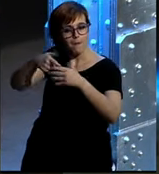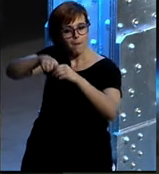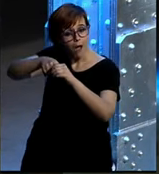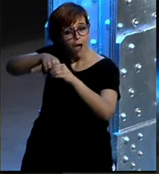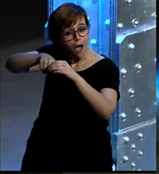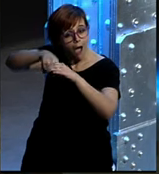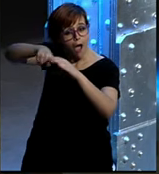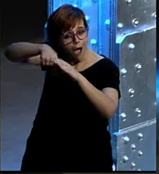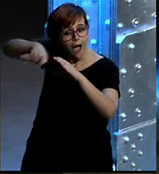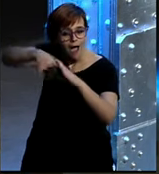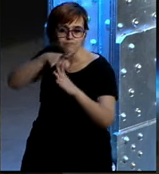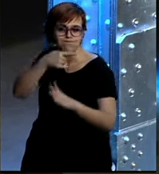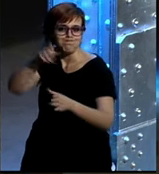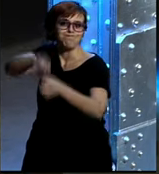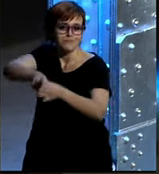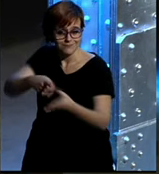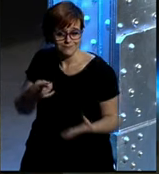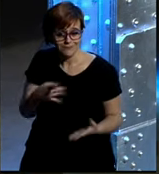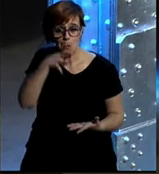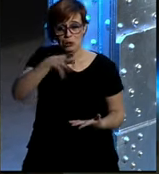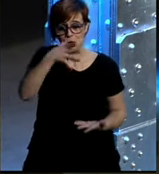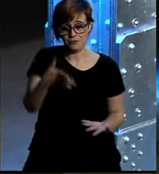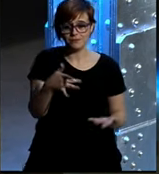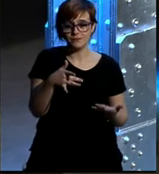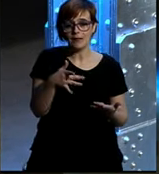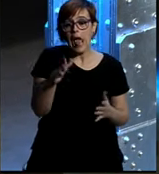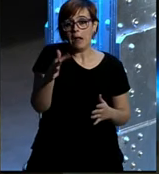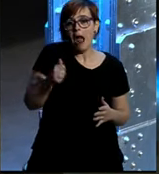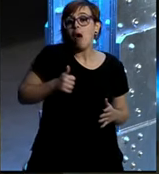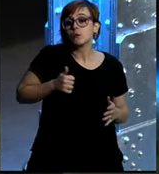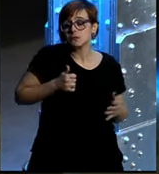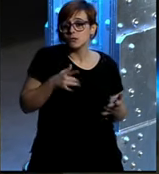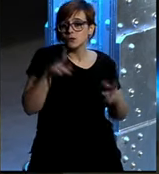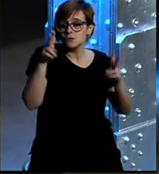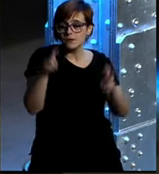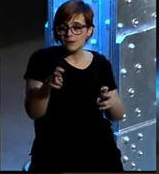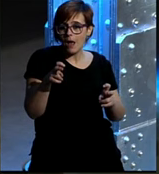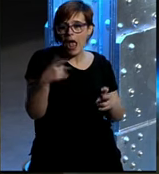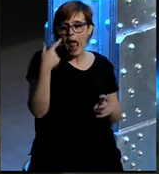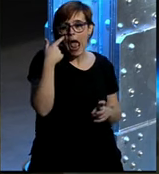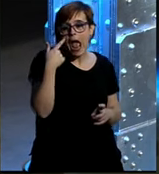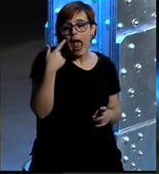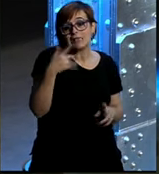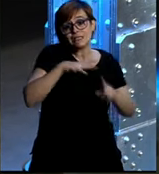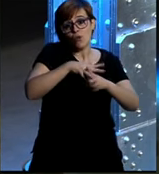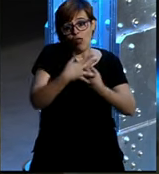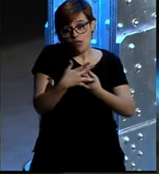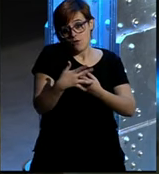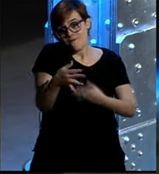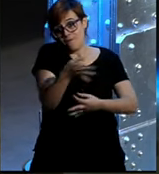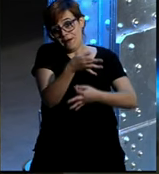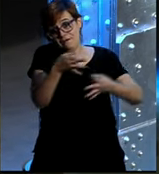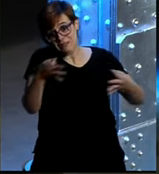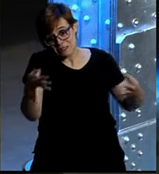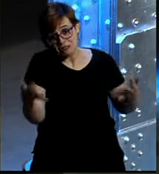un pequeño matiz coyuntural nadie va a negar que las circunstancias no son las más idóneas estamos en